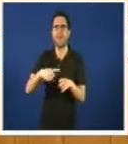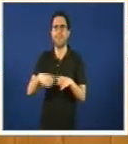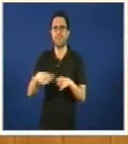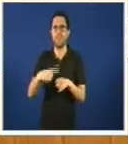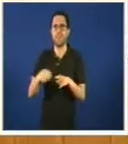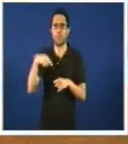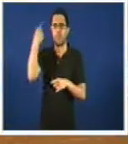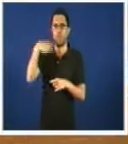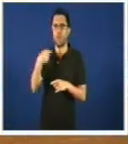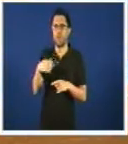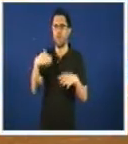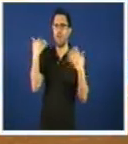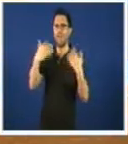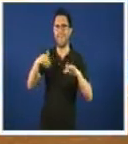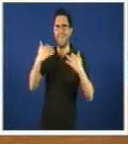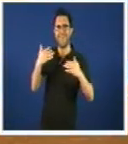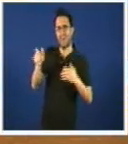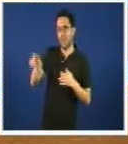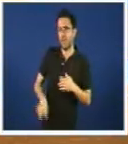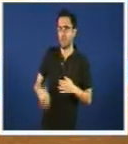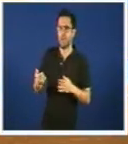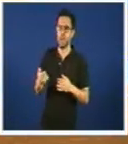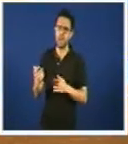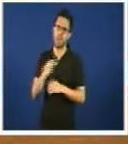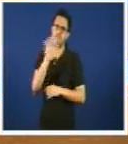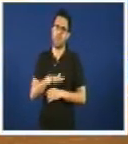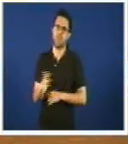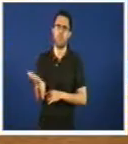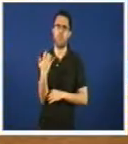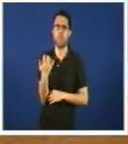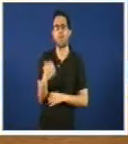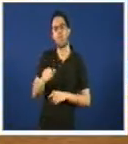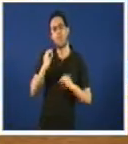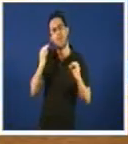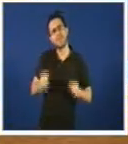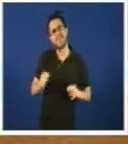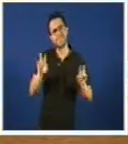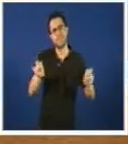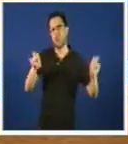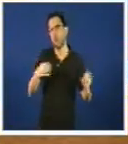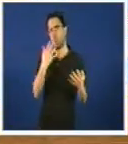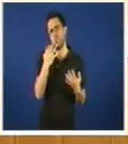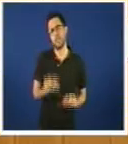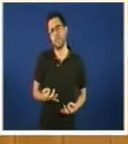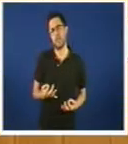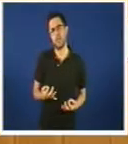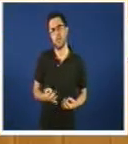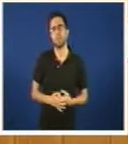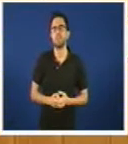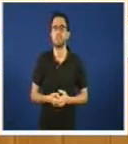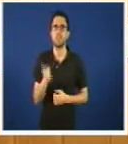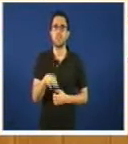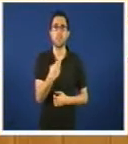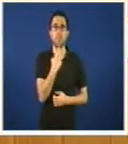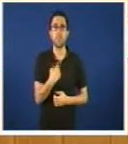queira siganos faltando respeto señor consellero porque este é un tema moi serio e logo tamén nos din que o grande futuro que o